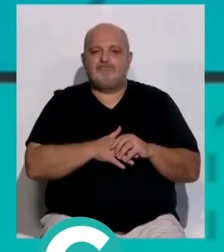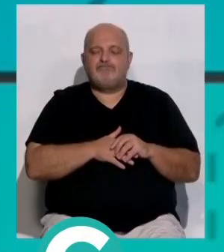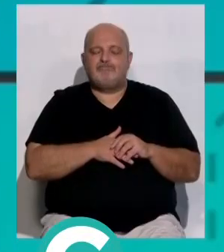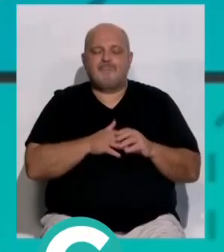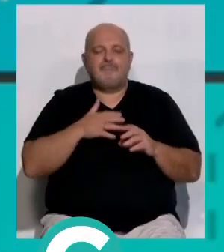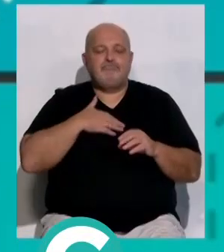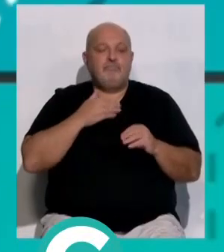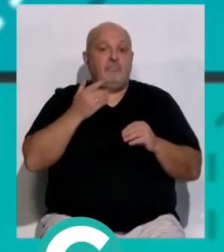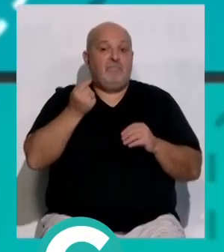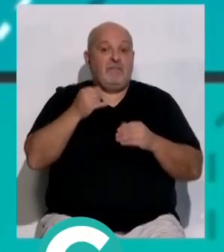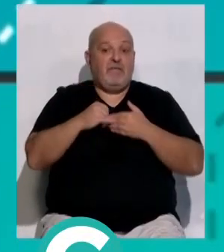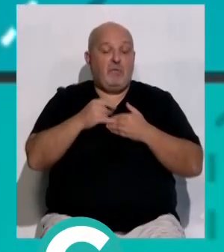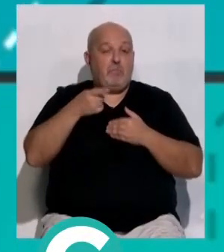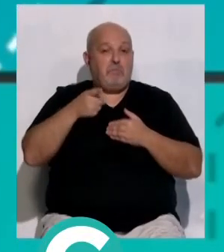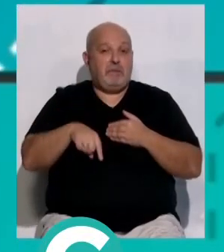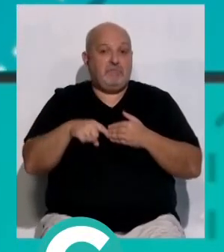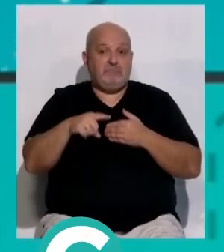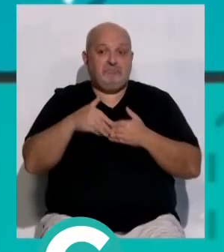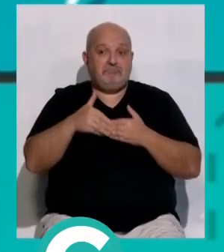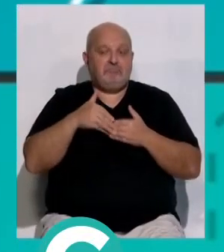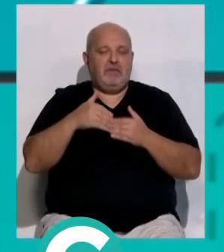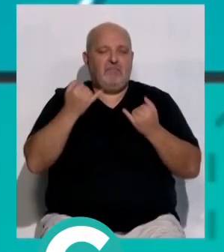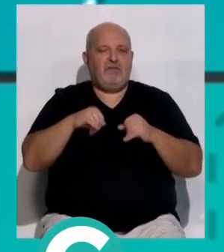menos de un mes para que se celebre